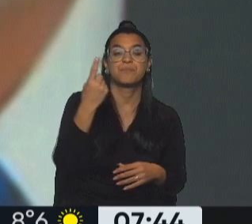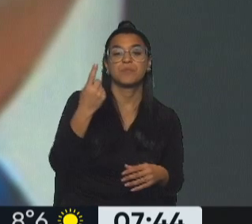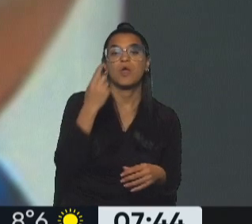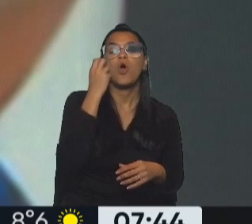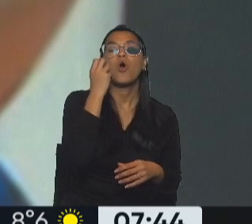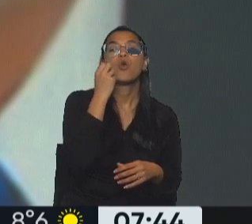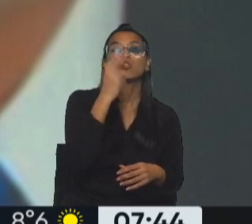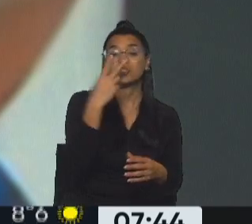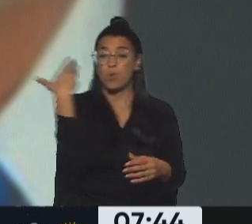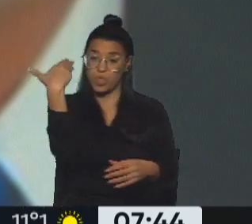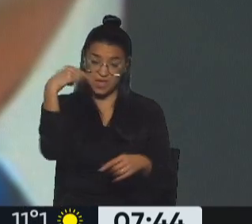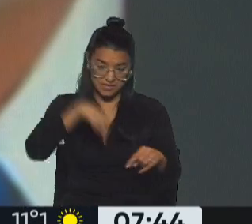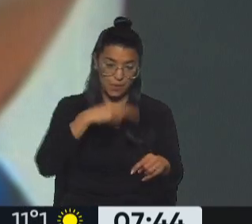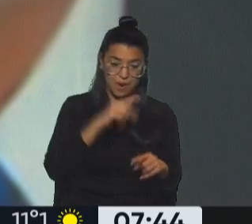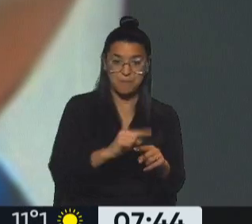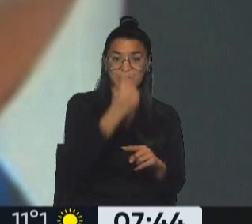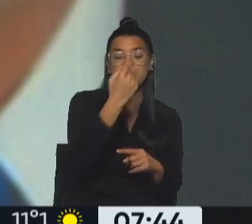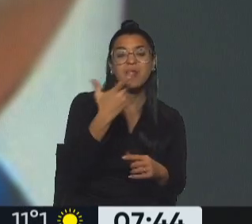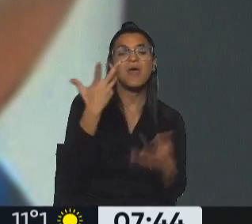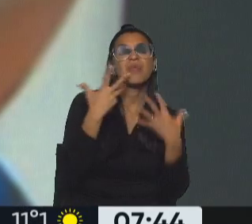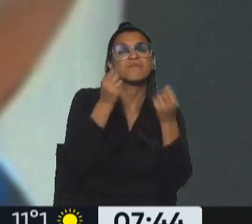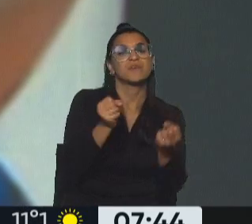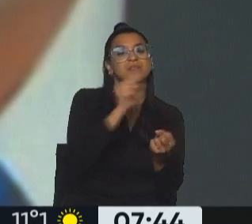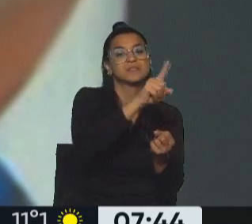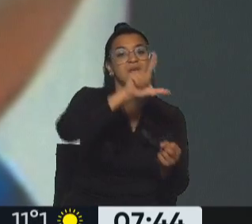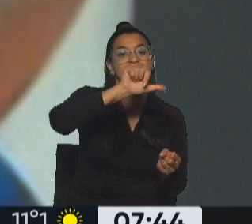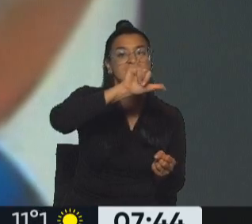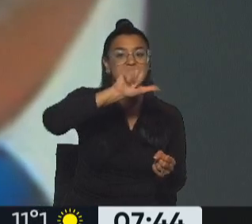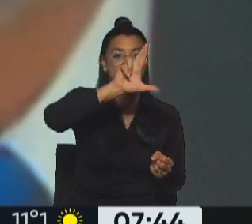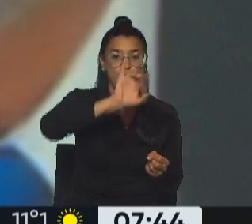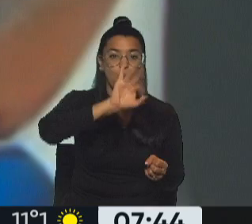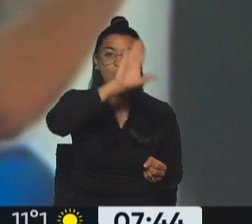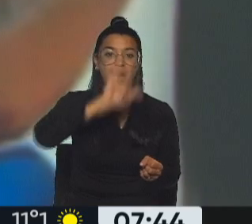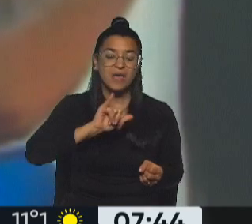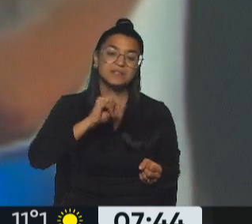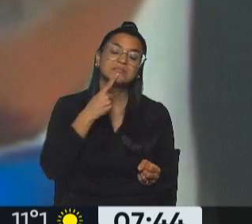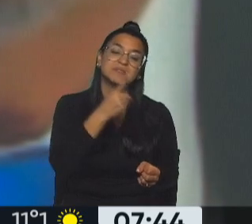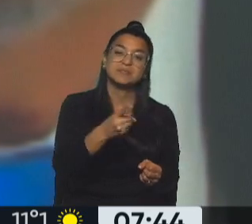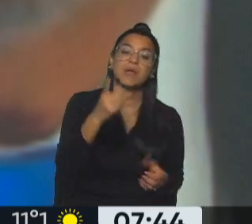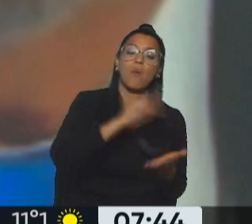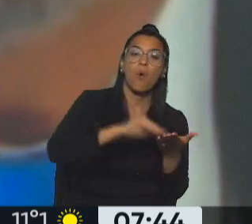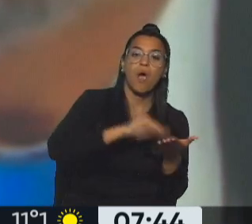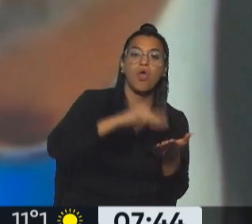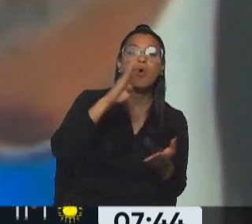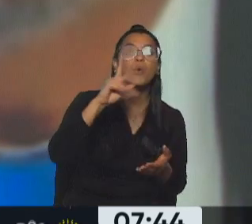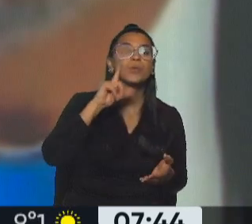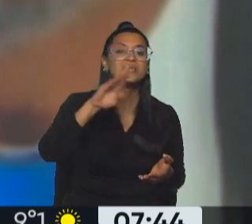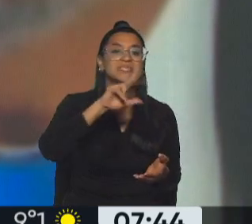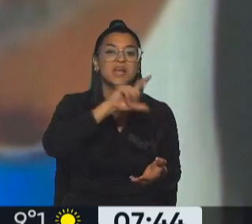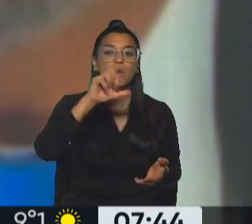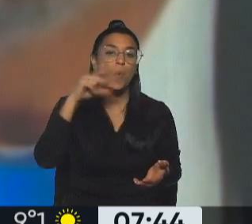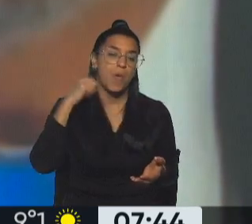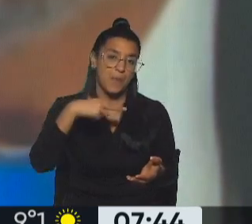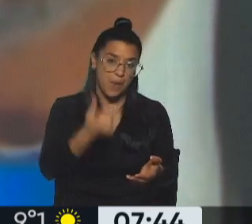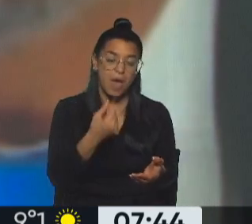audiencias que va a utilizar la defensa de Lázaro Báez, el abogado Juan Martín Villanueva, para refutar